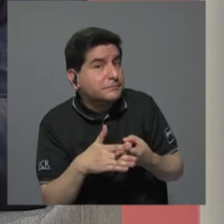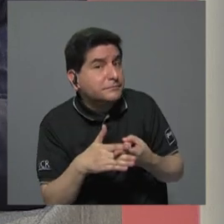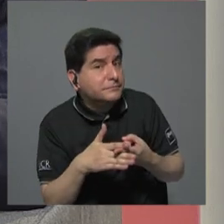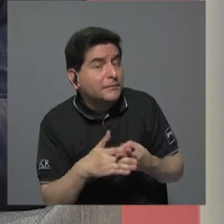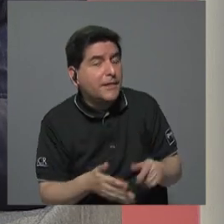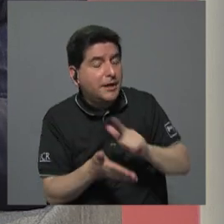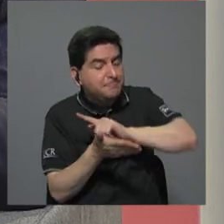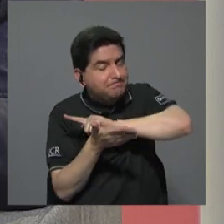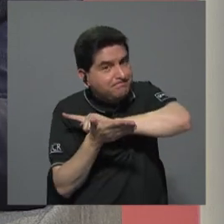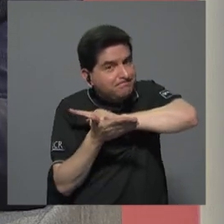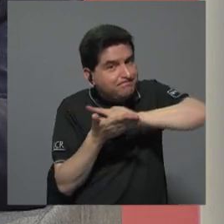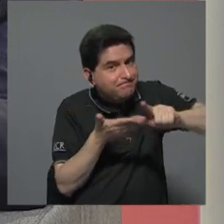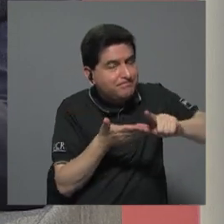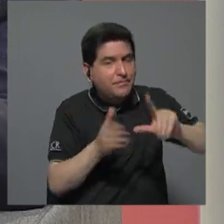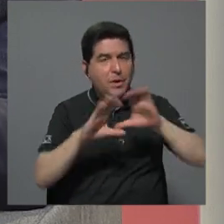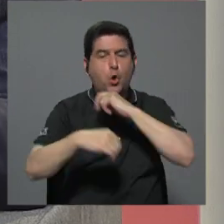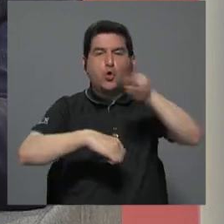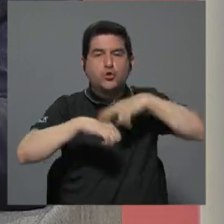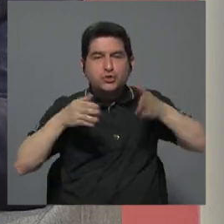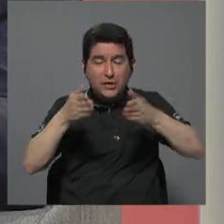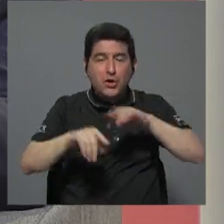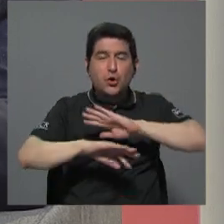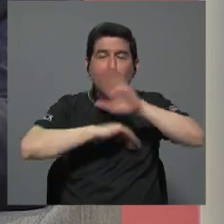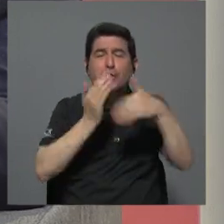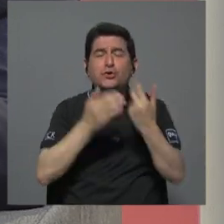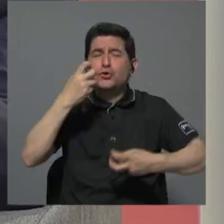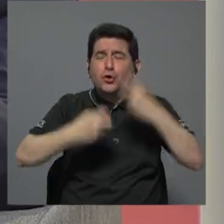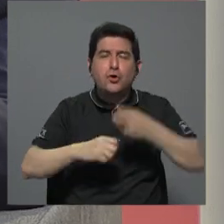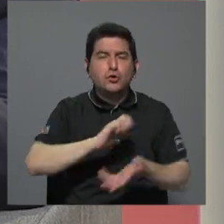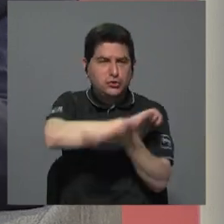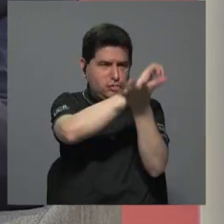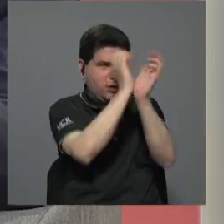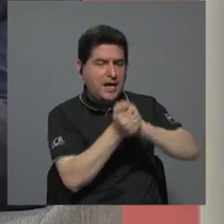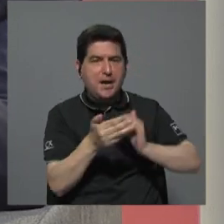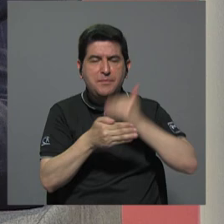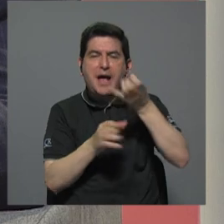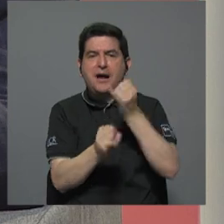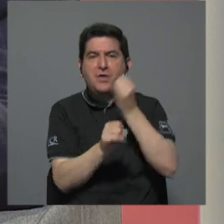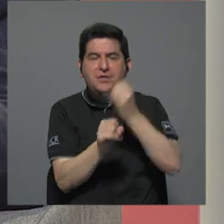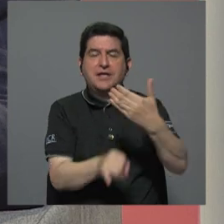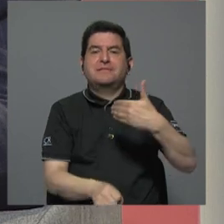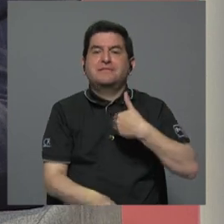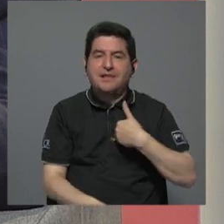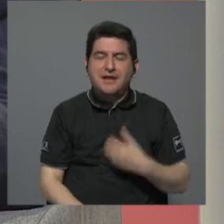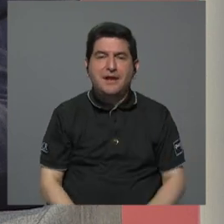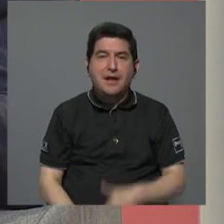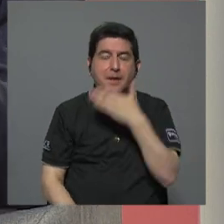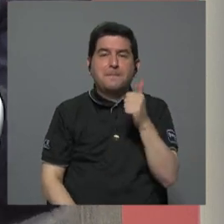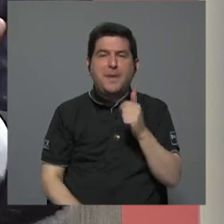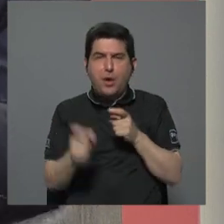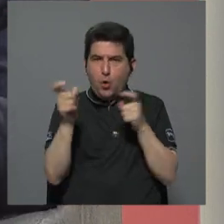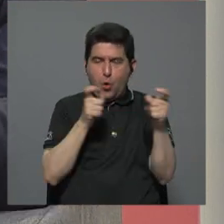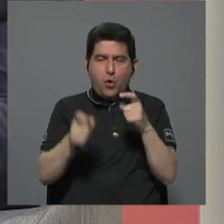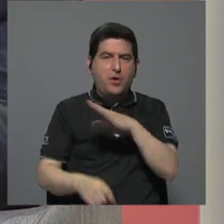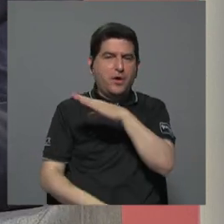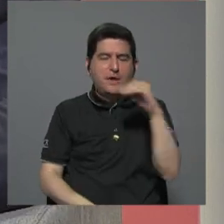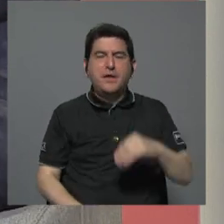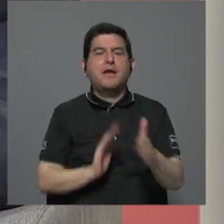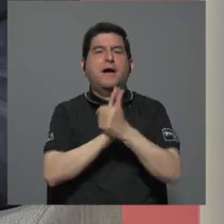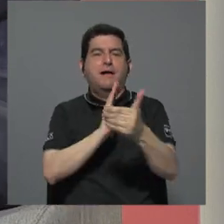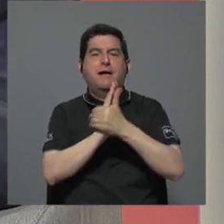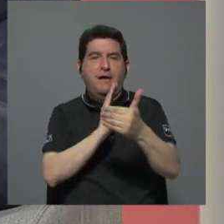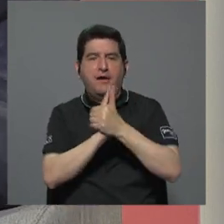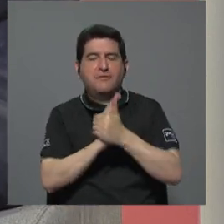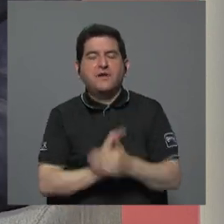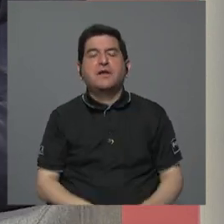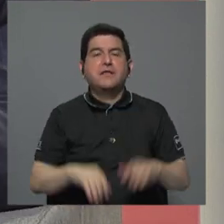a limpiar el CONAVE de todos esos vicios y transformarlo después en una institución que tenga mucho mejor gobernanza y mucho más capacidad